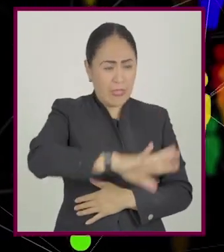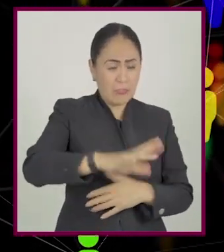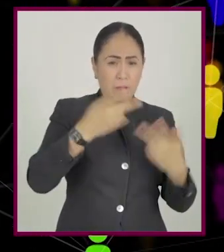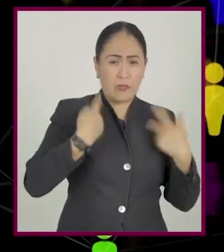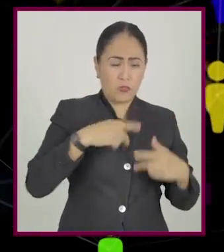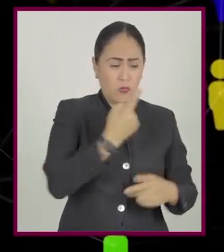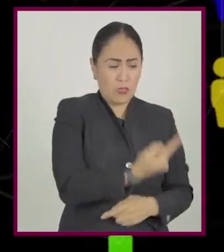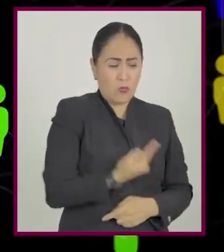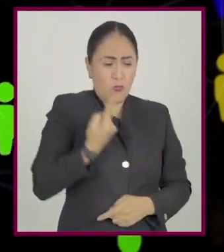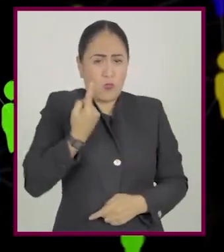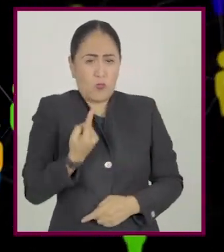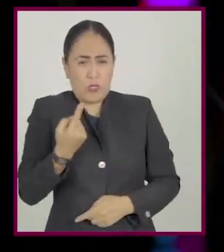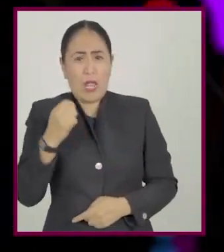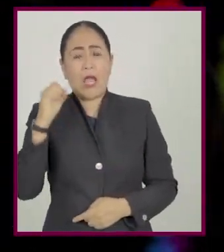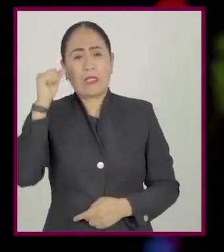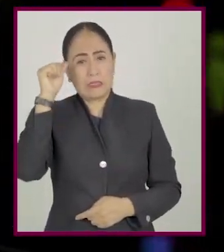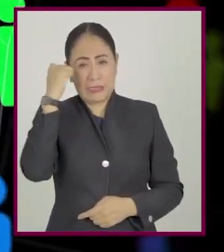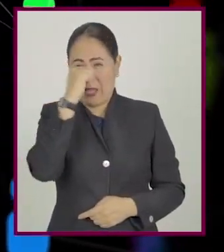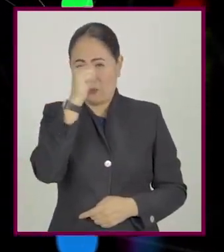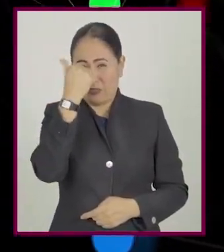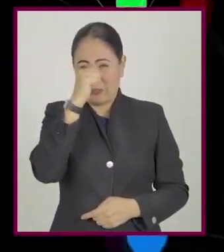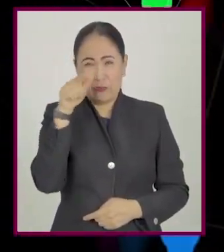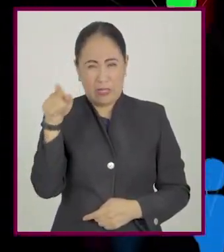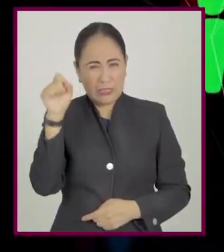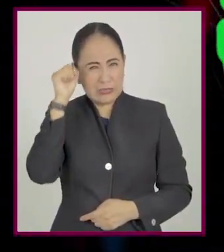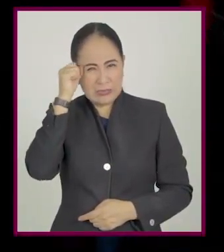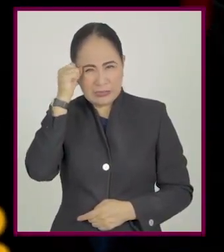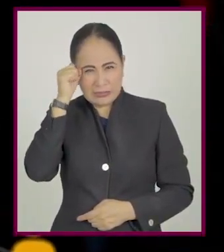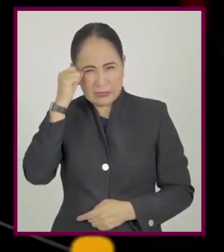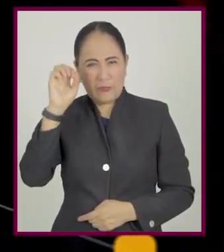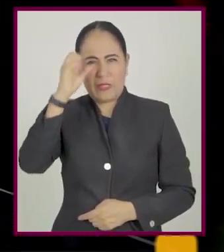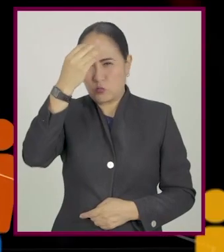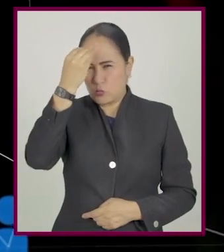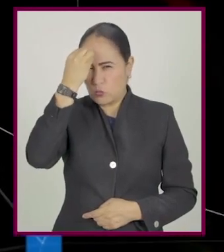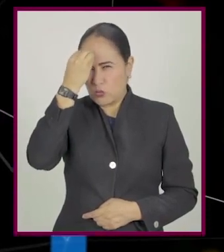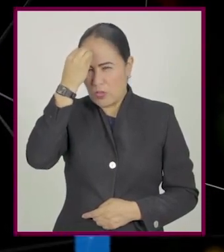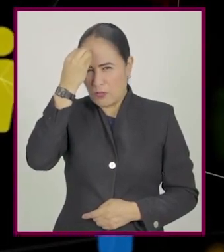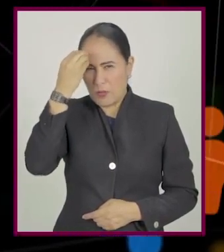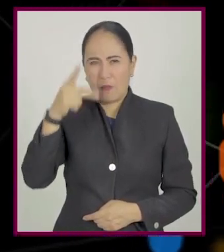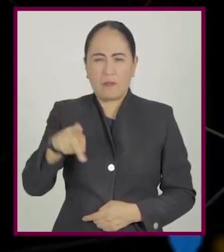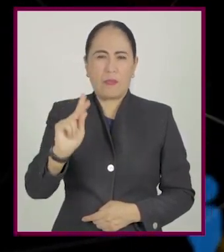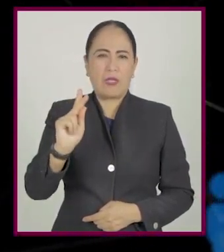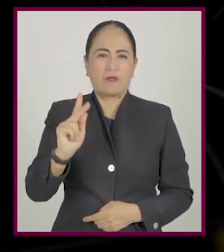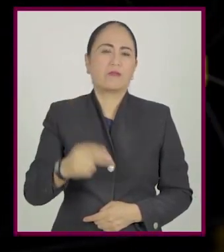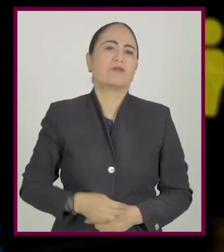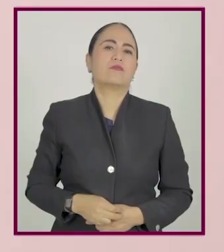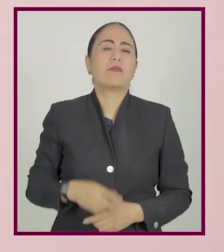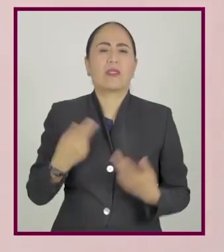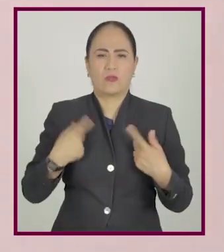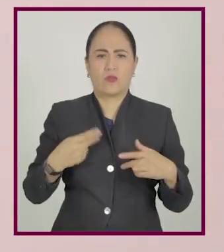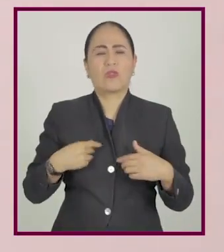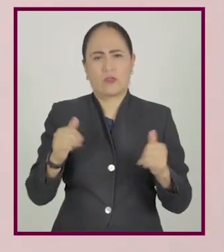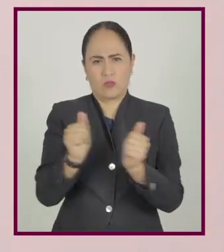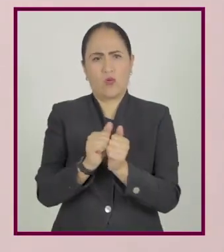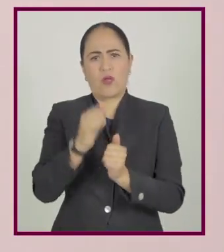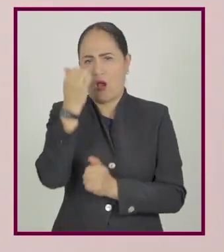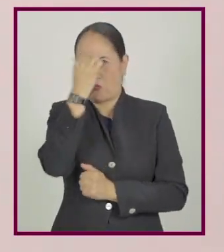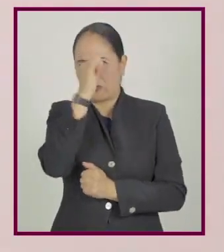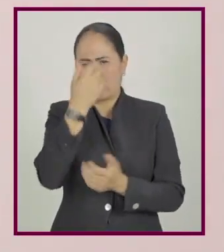personas con autismo presenta este síndrome, pero el 50% de los síndromes de Savant tienen autismo, es